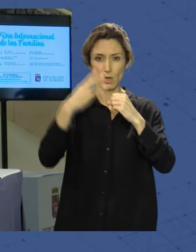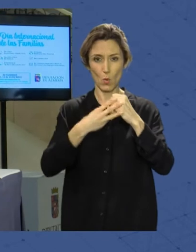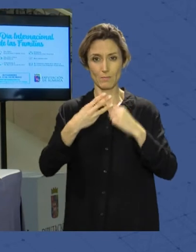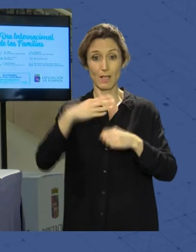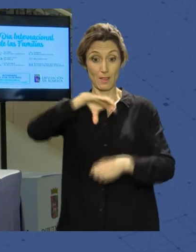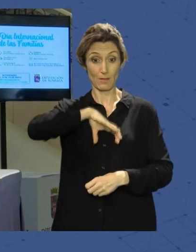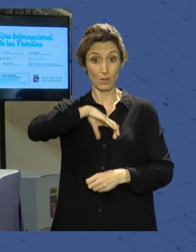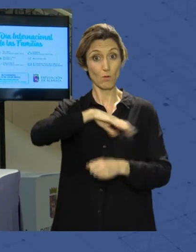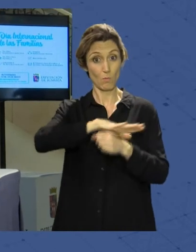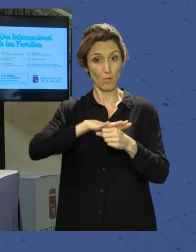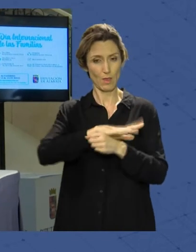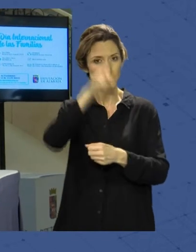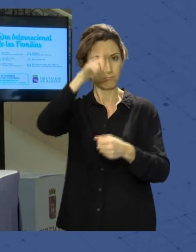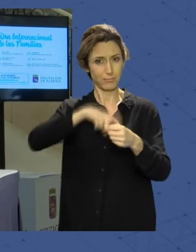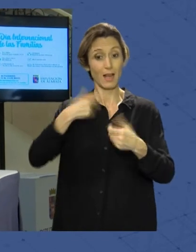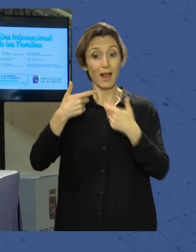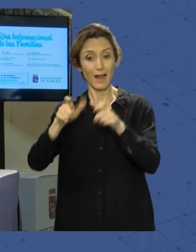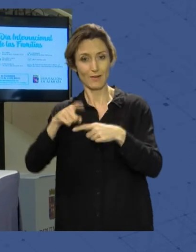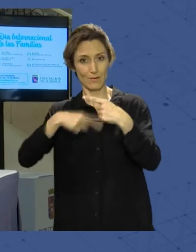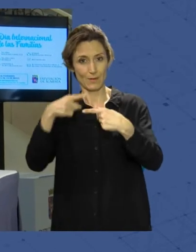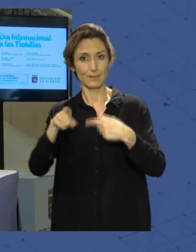Diputación, en el área de familia.